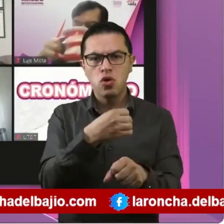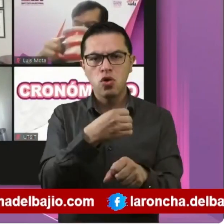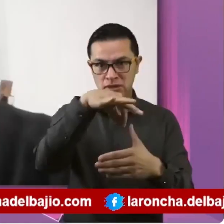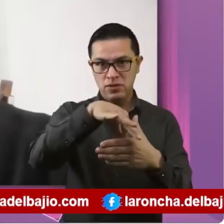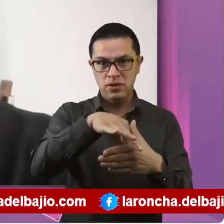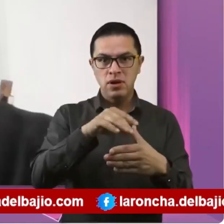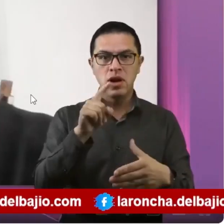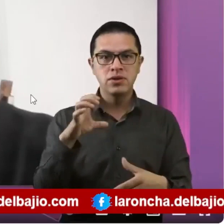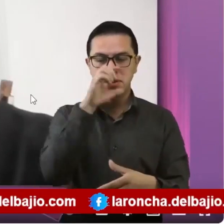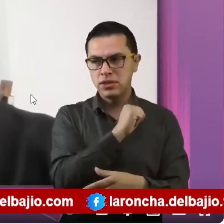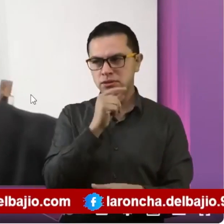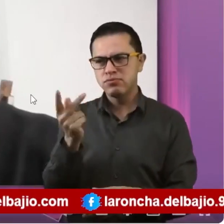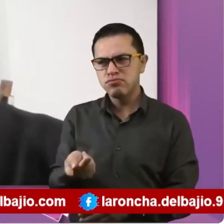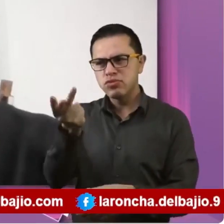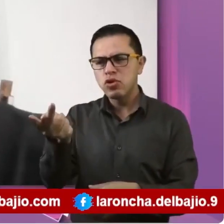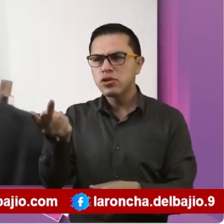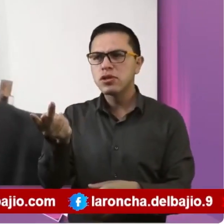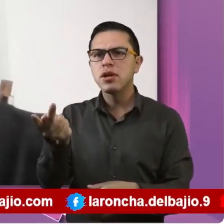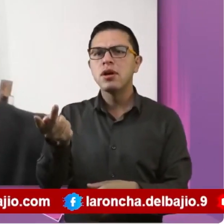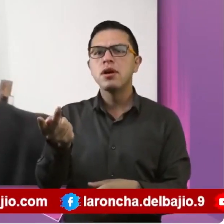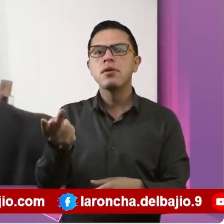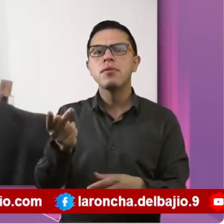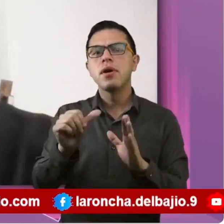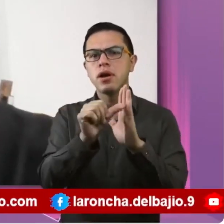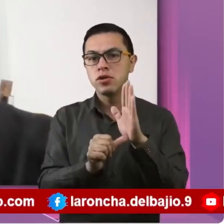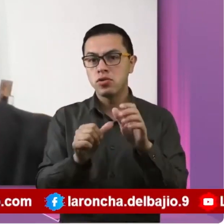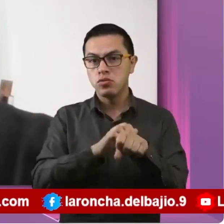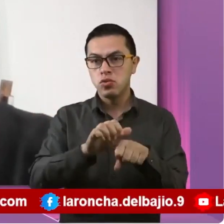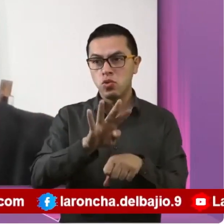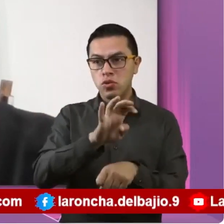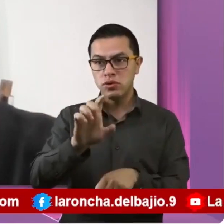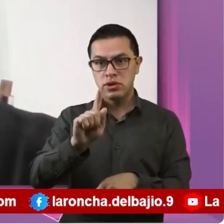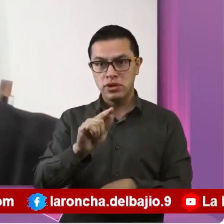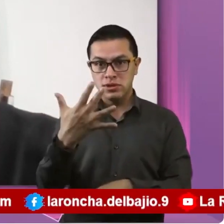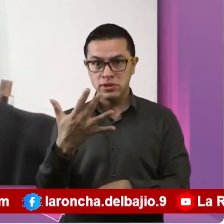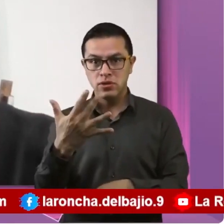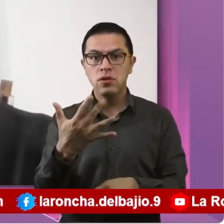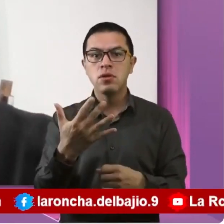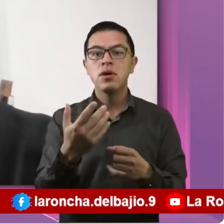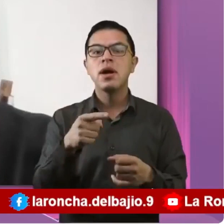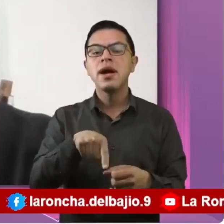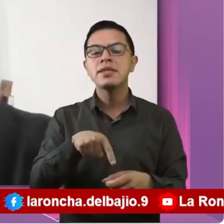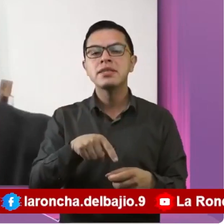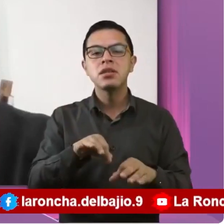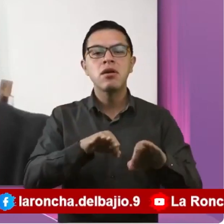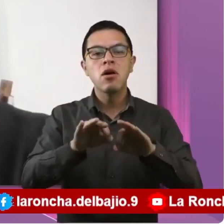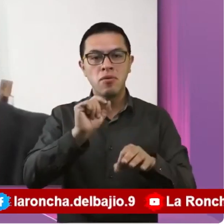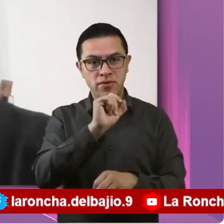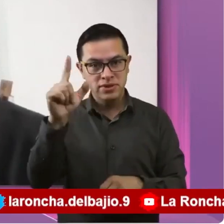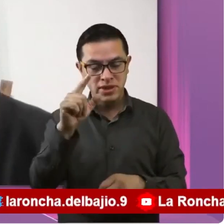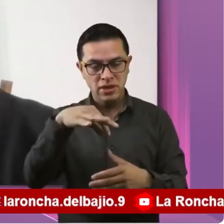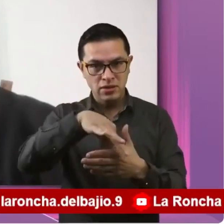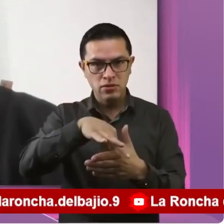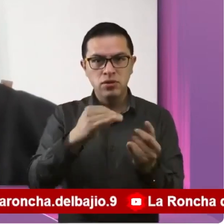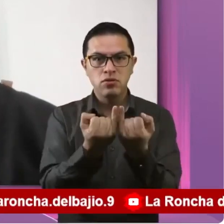ordinarias, lo que se refiere a las deducciones estimadas y las prestaciones fijas. También se aprobó el